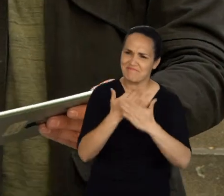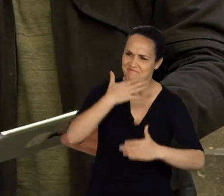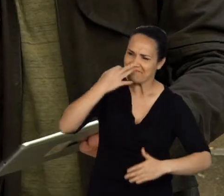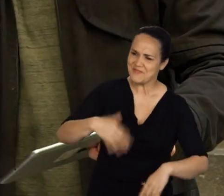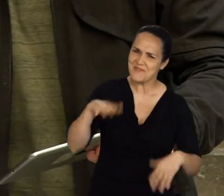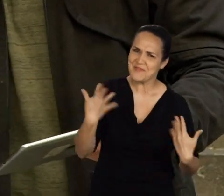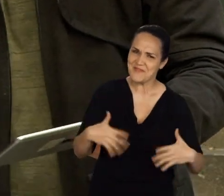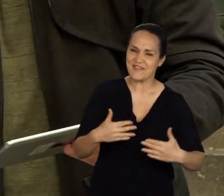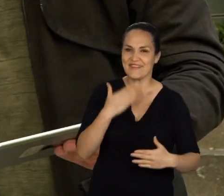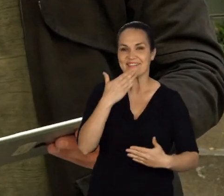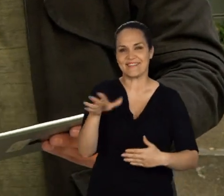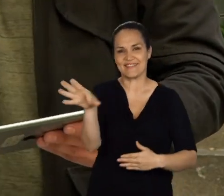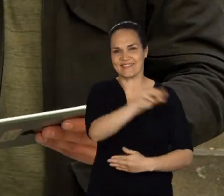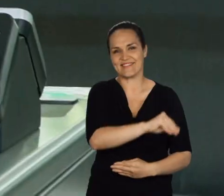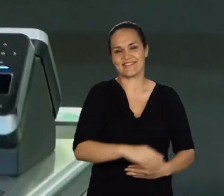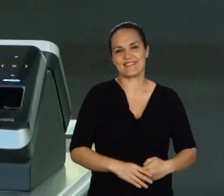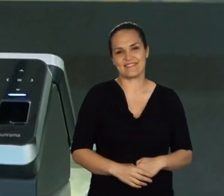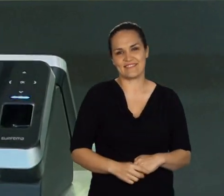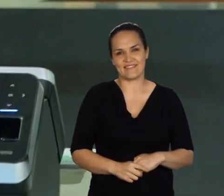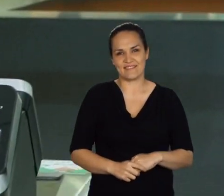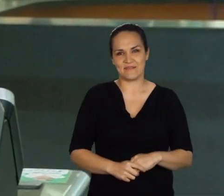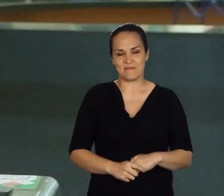No, hermano, muchas gracias, soy yo. A ustedes.